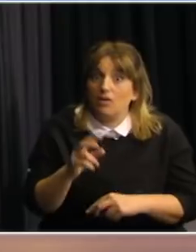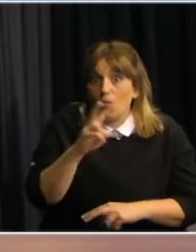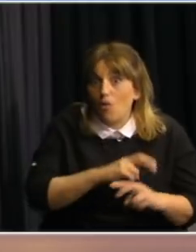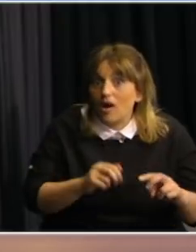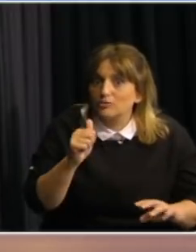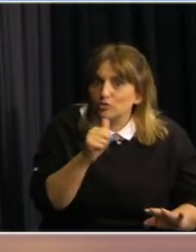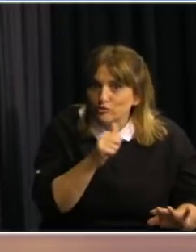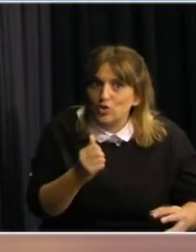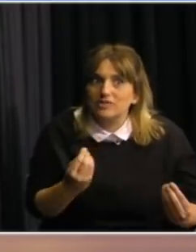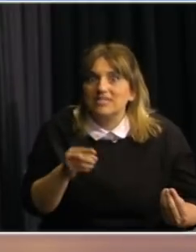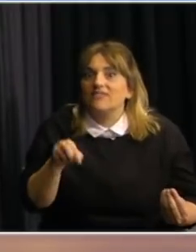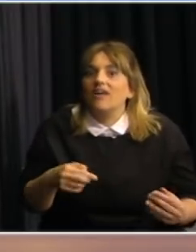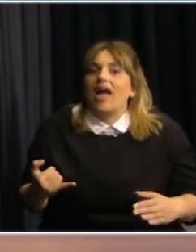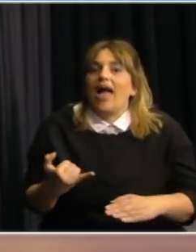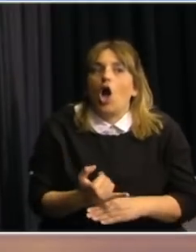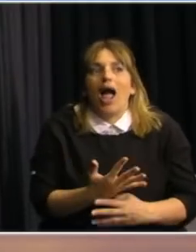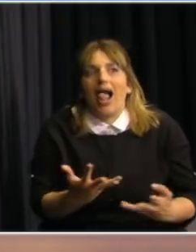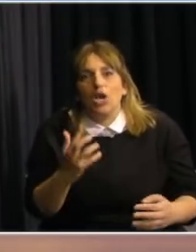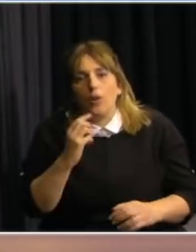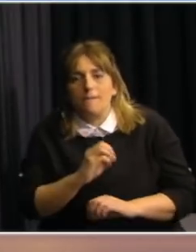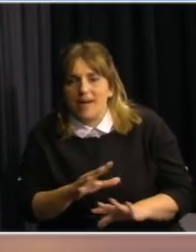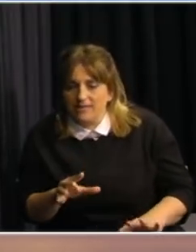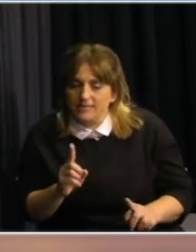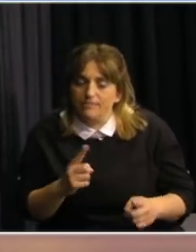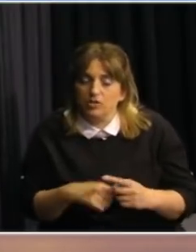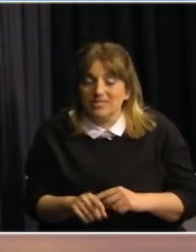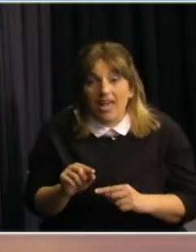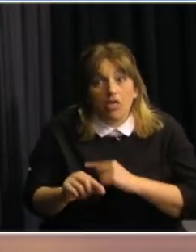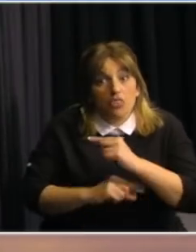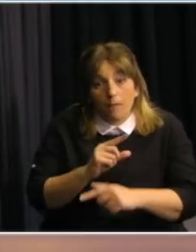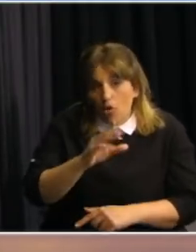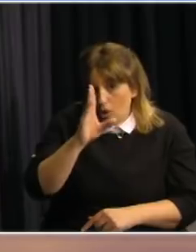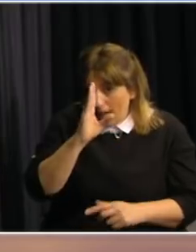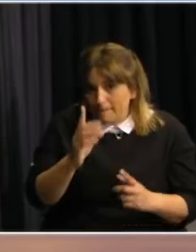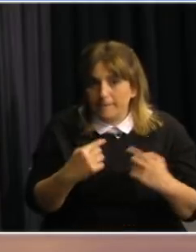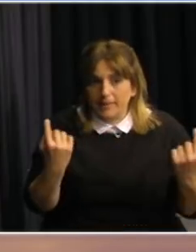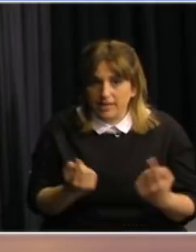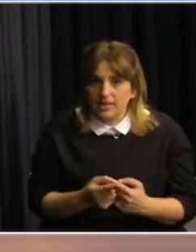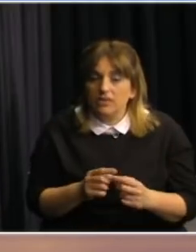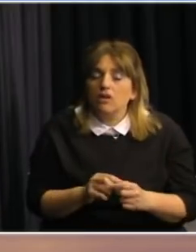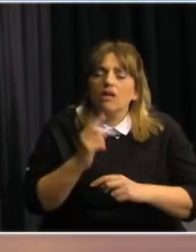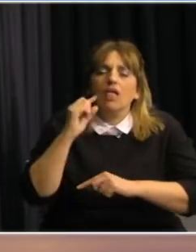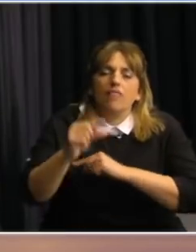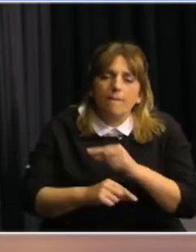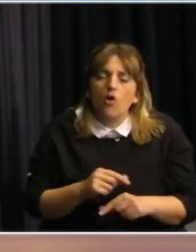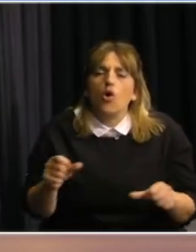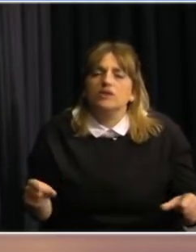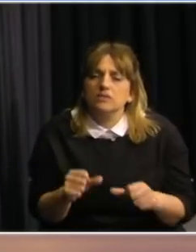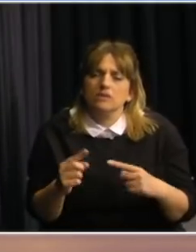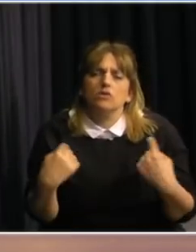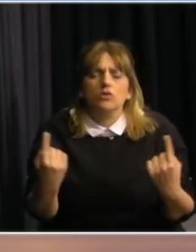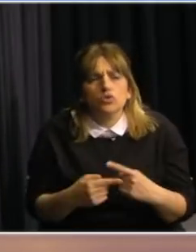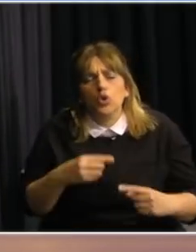va mal. Eso va generando un aprendizaje. Entonces son pasos que tenemos que ir dando nosotros estamos muy